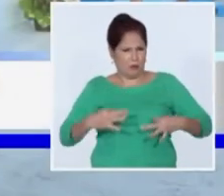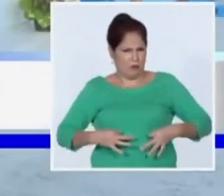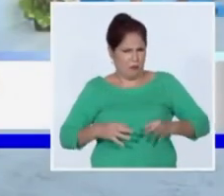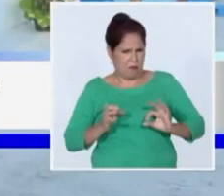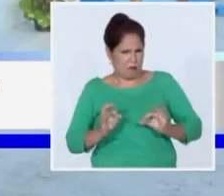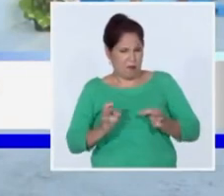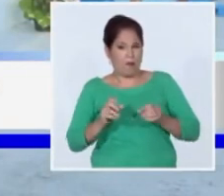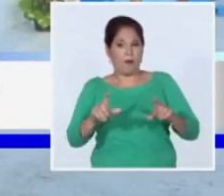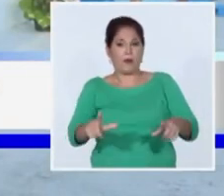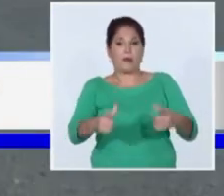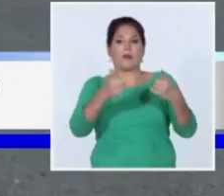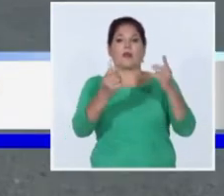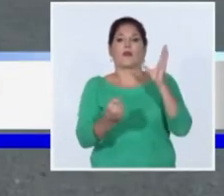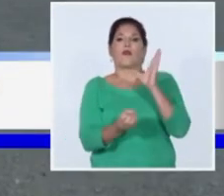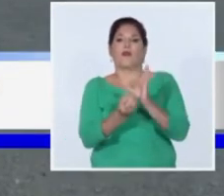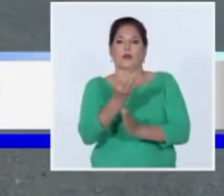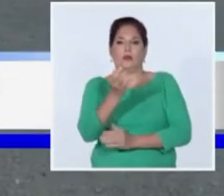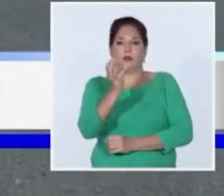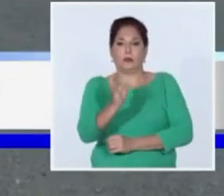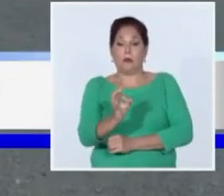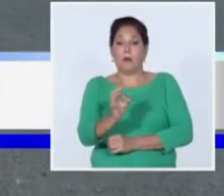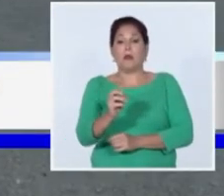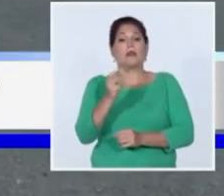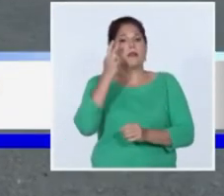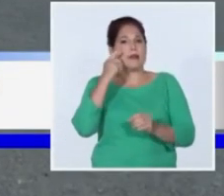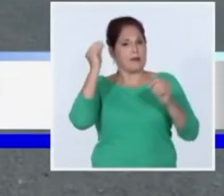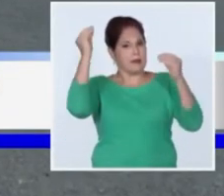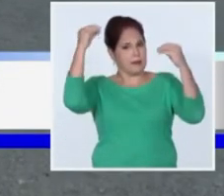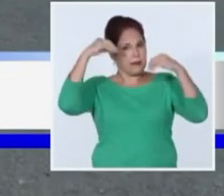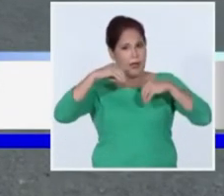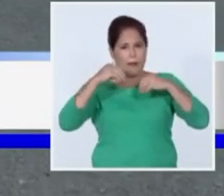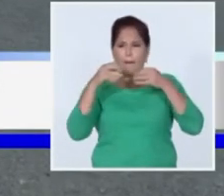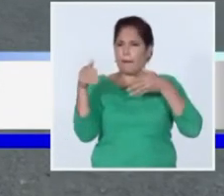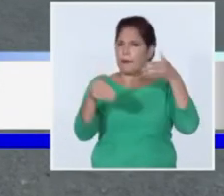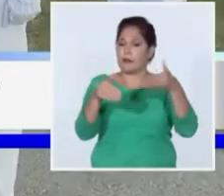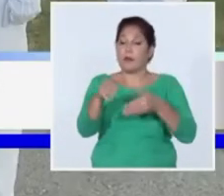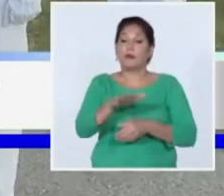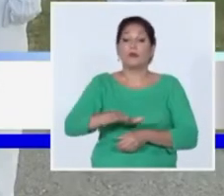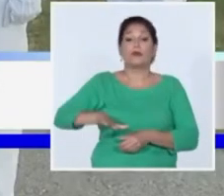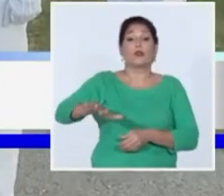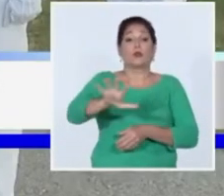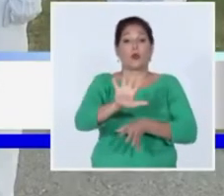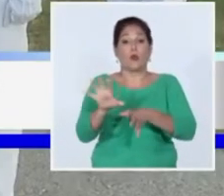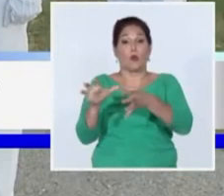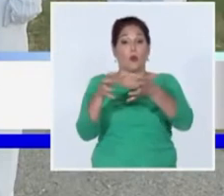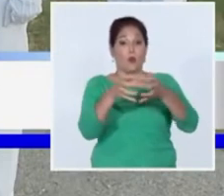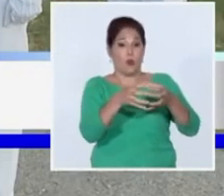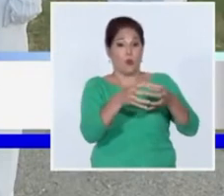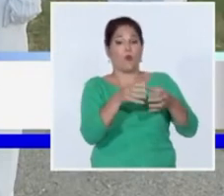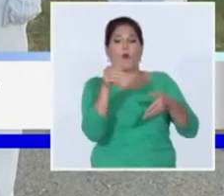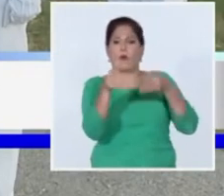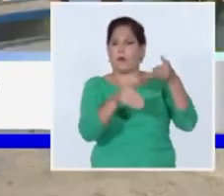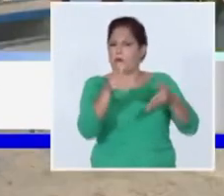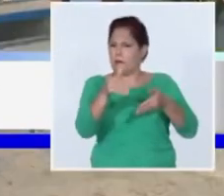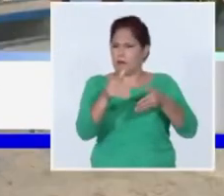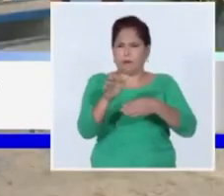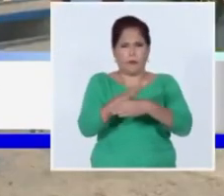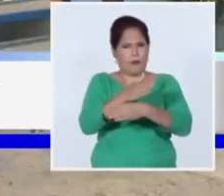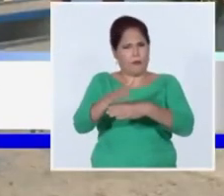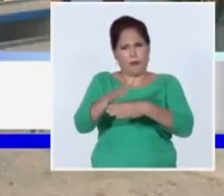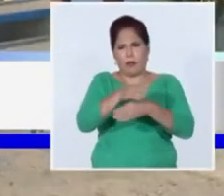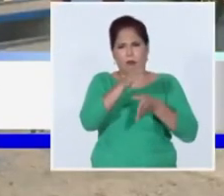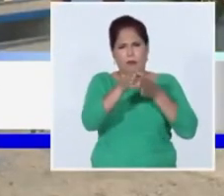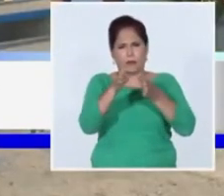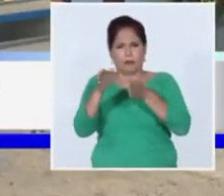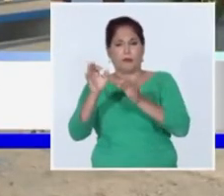aniversario de su fundación donde se reconoce la decisiva participación de esta fuerza en disímiles misiones combativas el